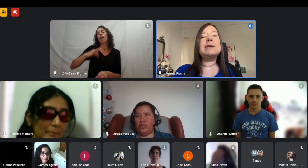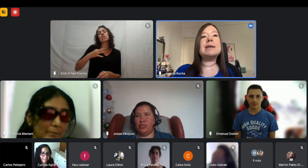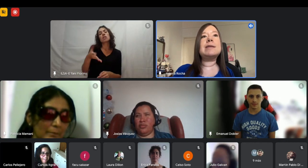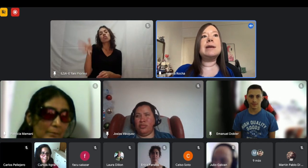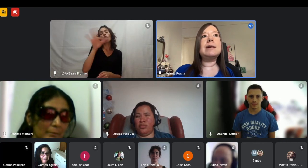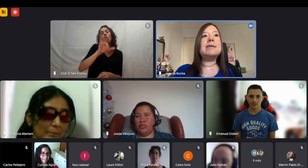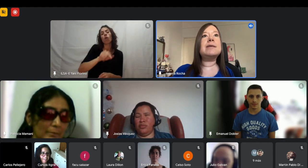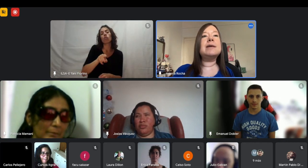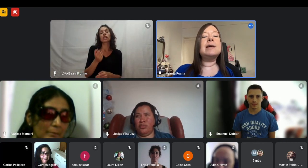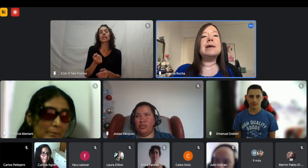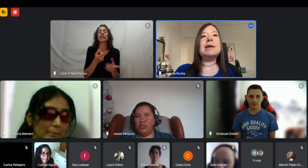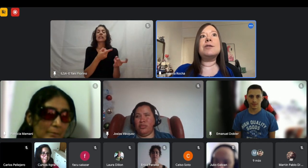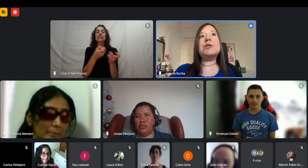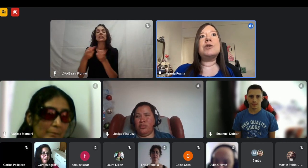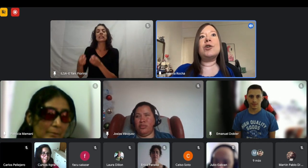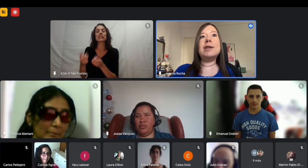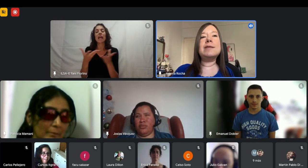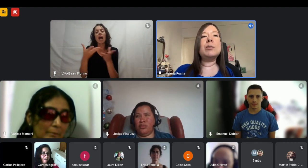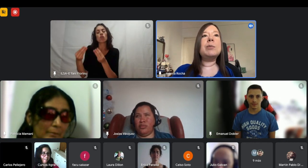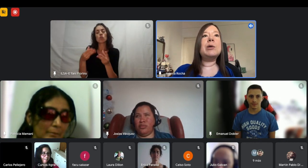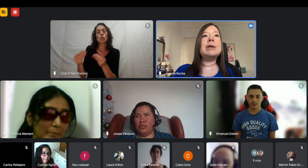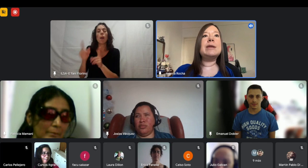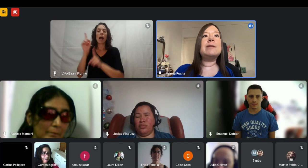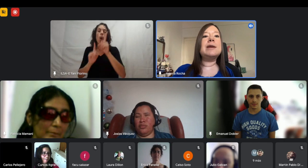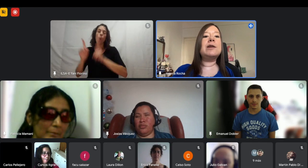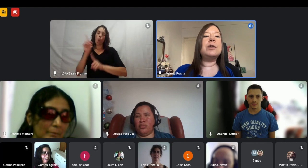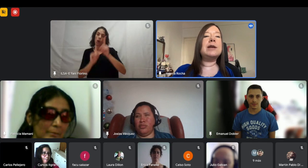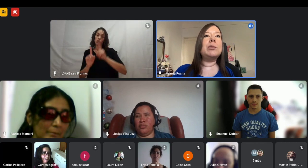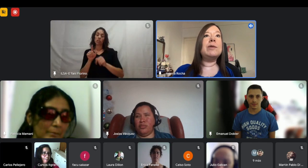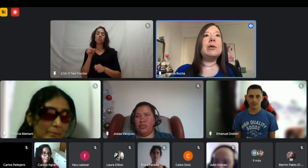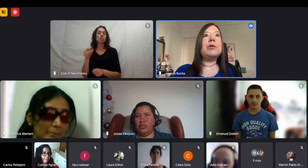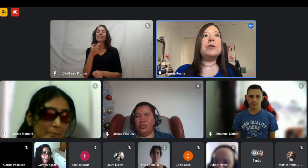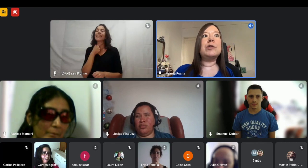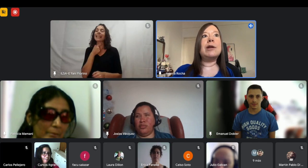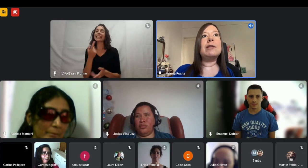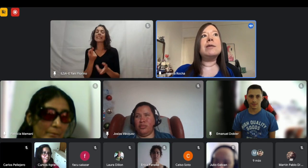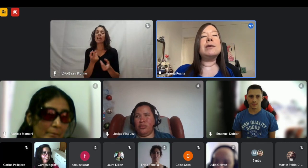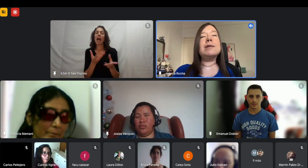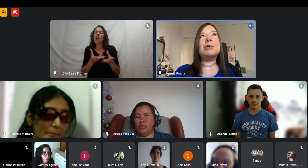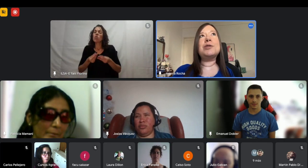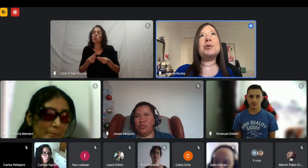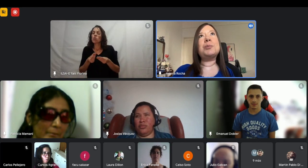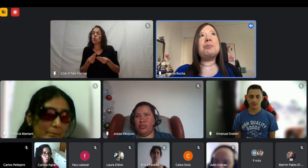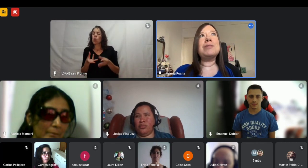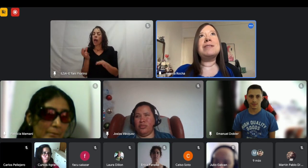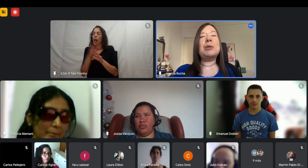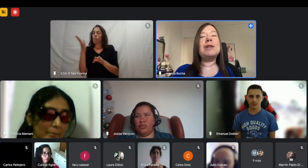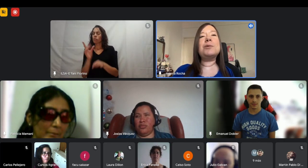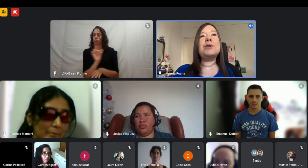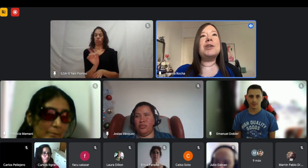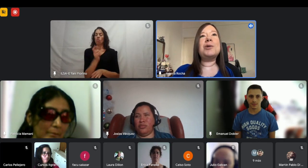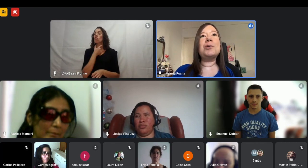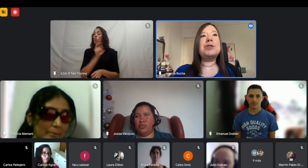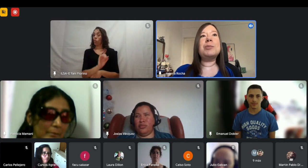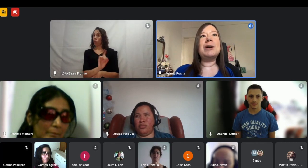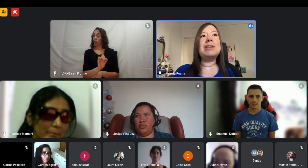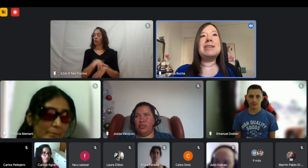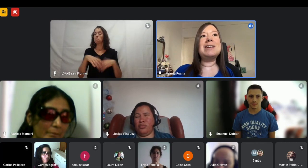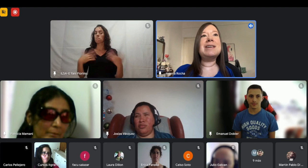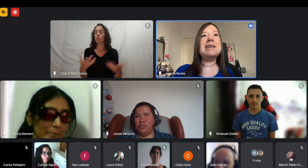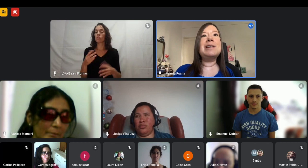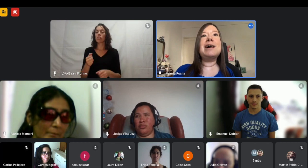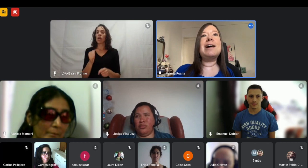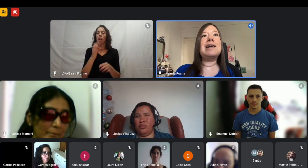física para hacer otras tareas entonces no quería esa misma dependencia en lo que era mi vida profesional cuando terminé secundario uno